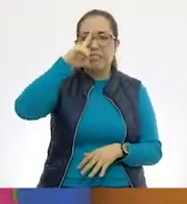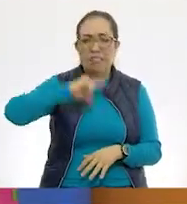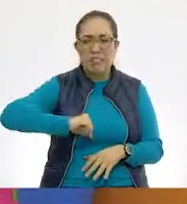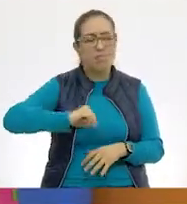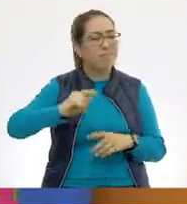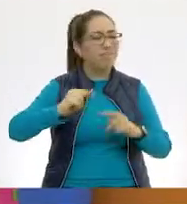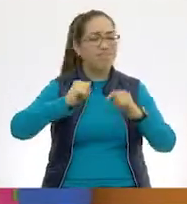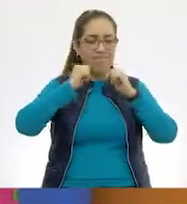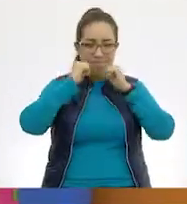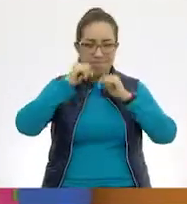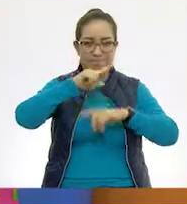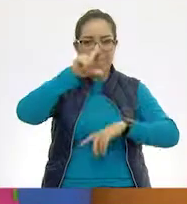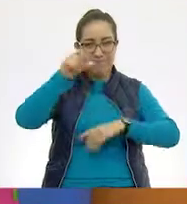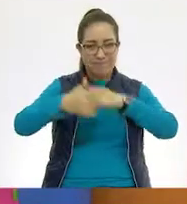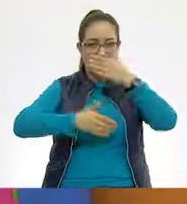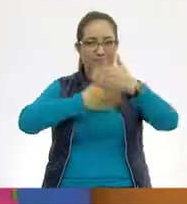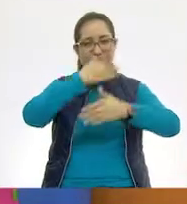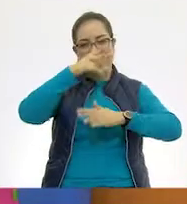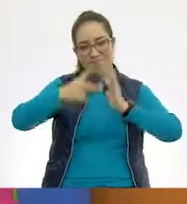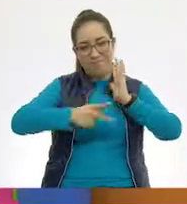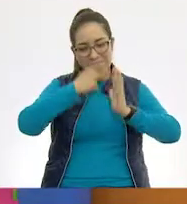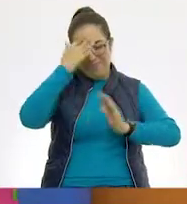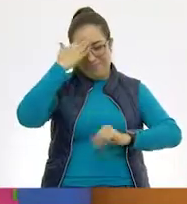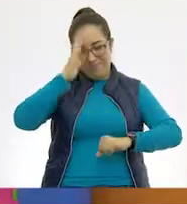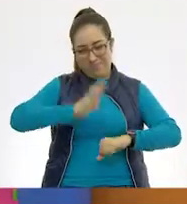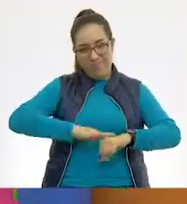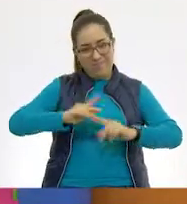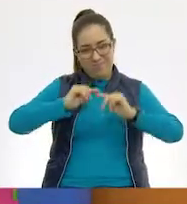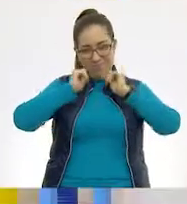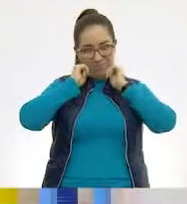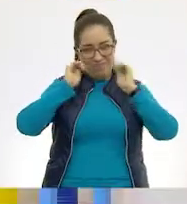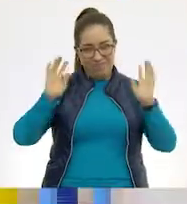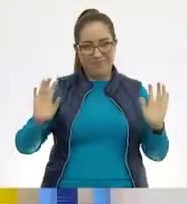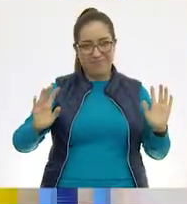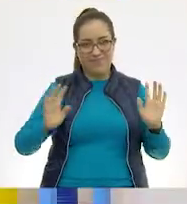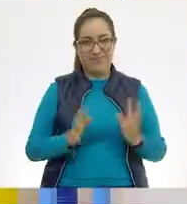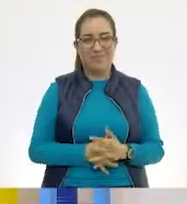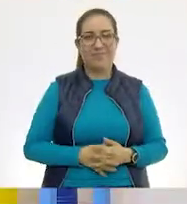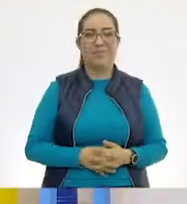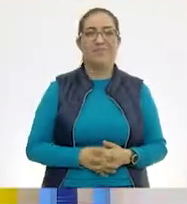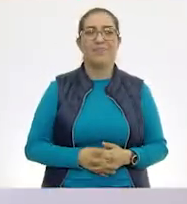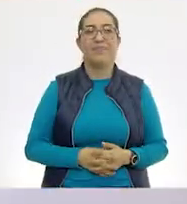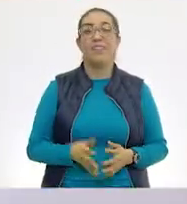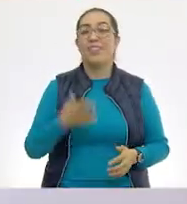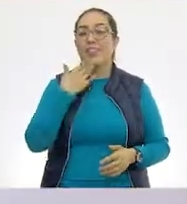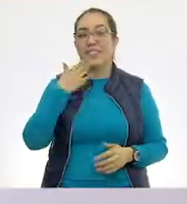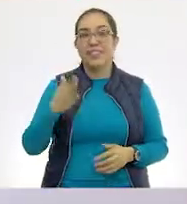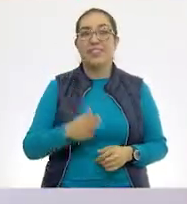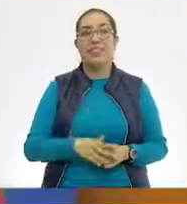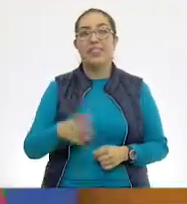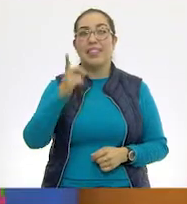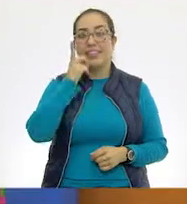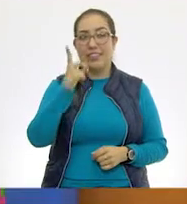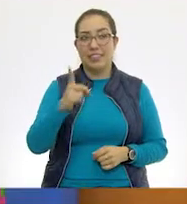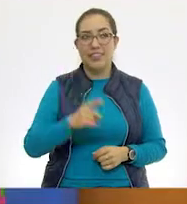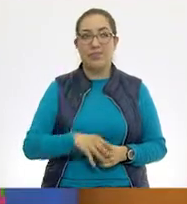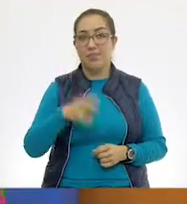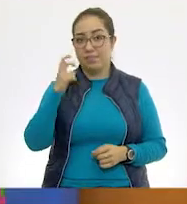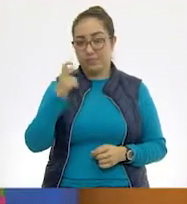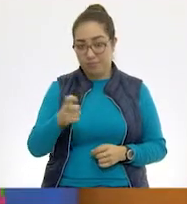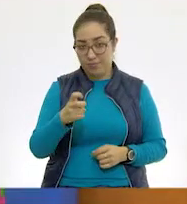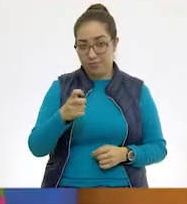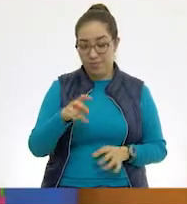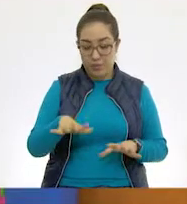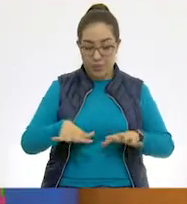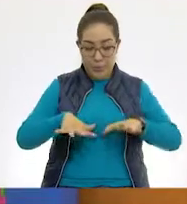vamos a poder hacer un repaso, entonces no hay ningún problema, ¿sale? Ah, bueno, tienes razón. Muy bien, como tienen tan poca entrada